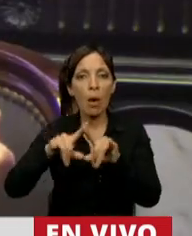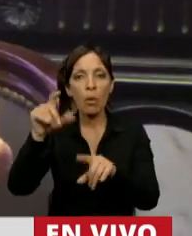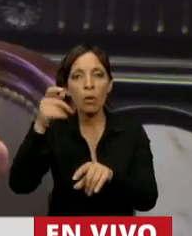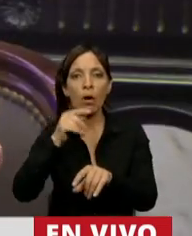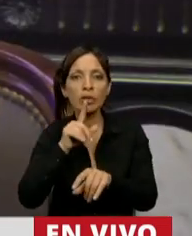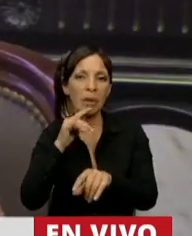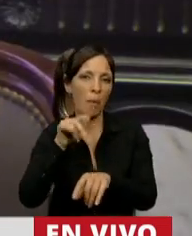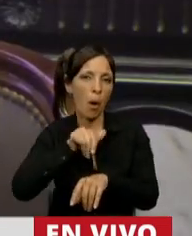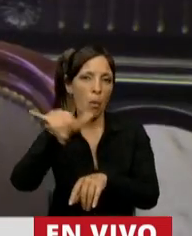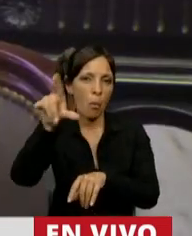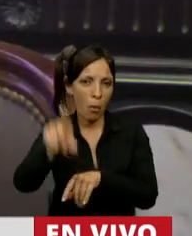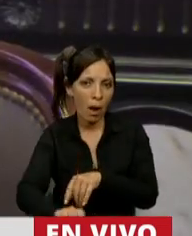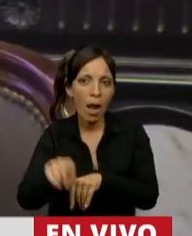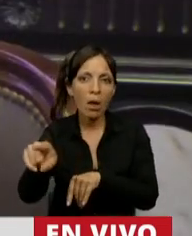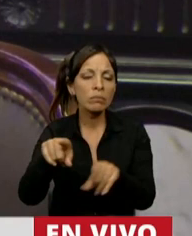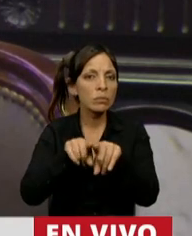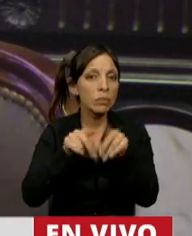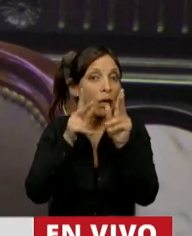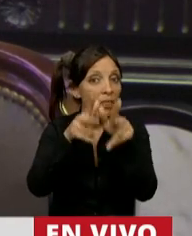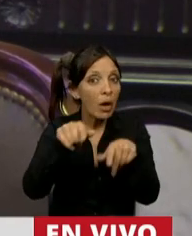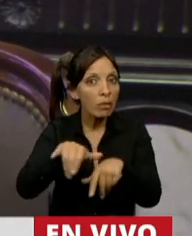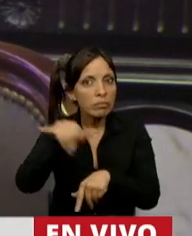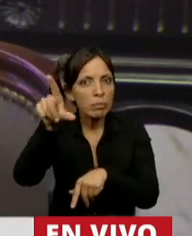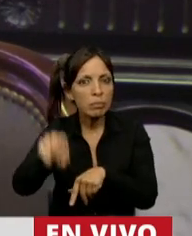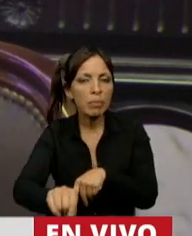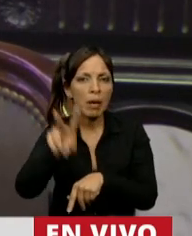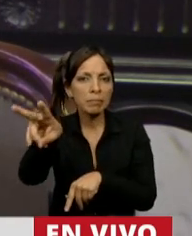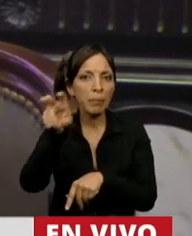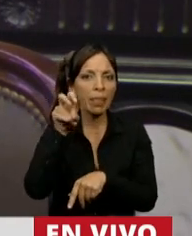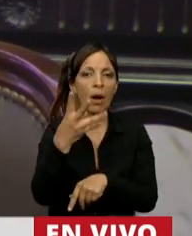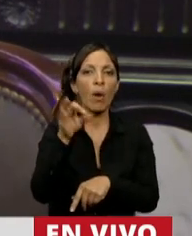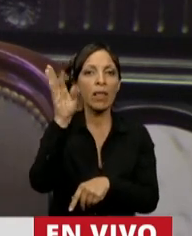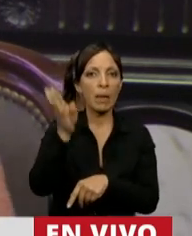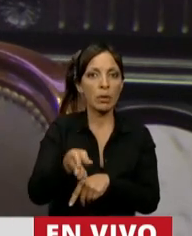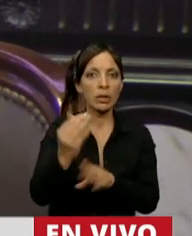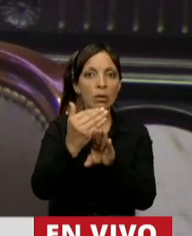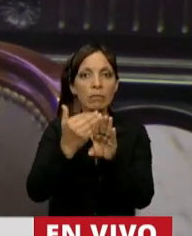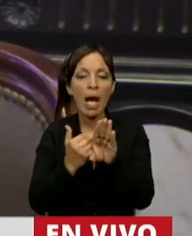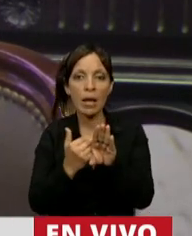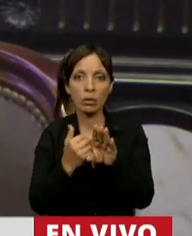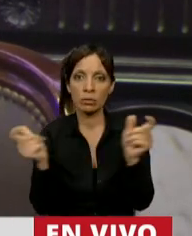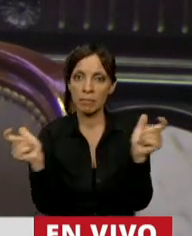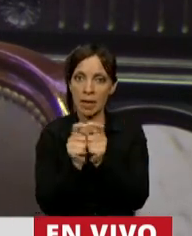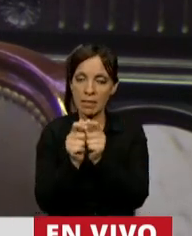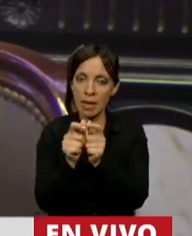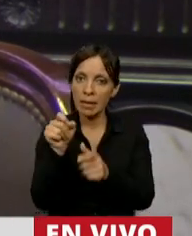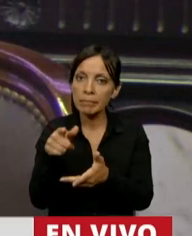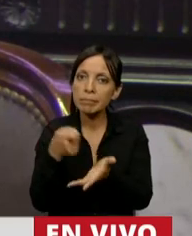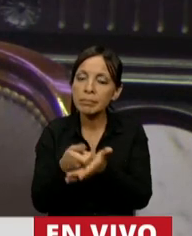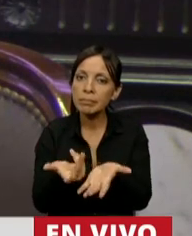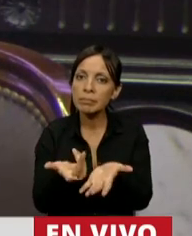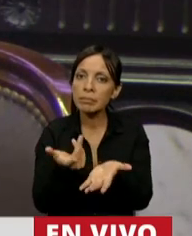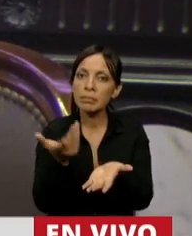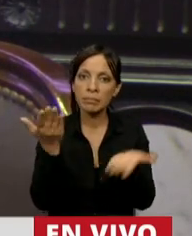ilustrativo, quiero decirles que las low cost nos cobran un 40% menos los pasajes, no es